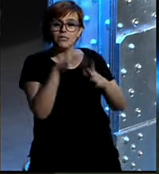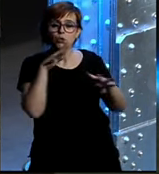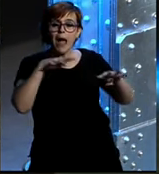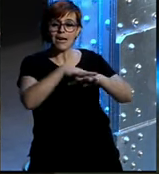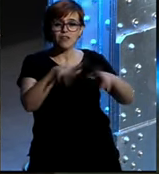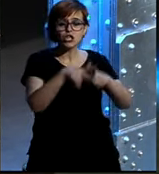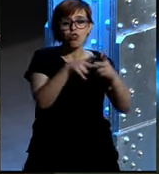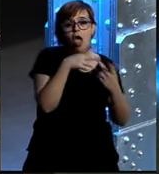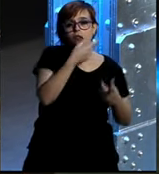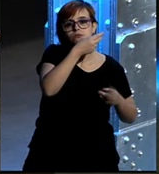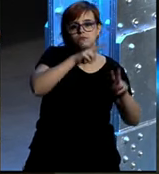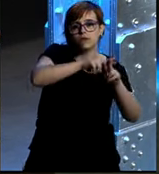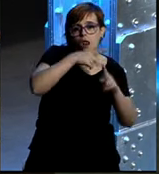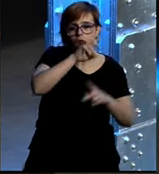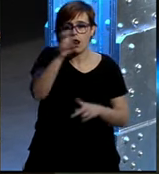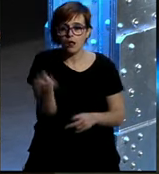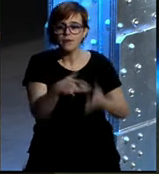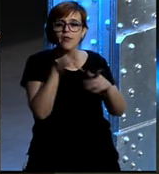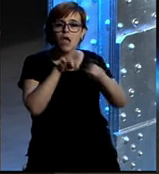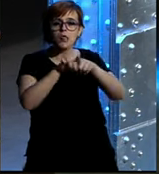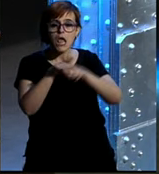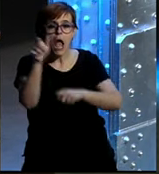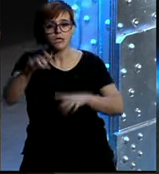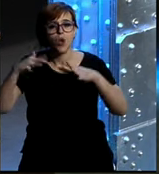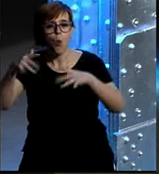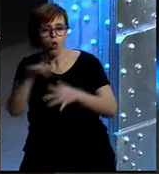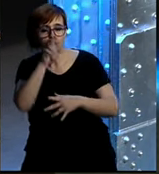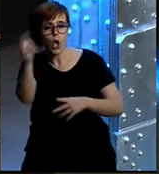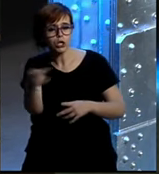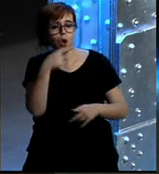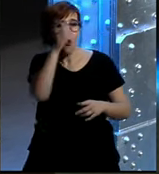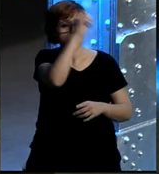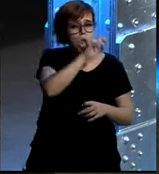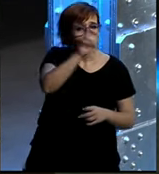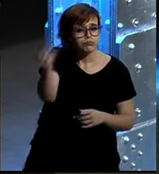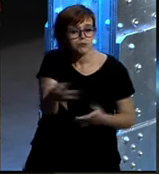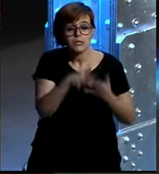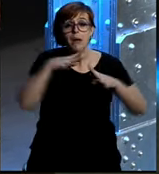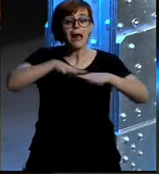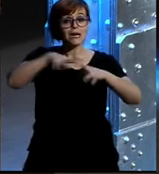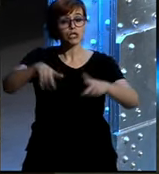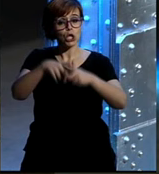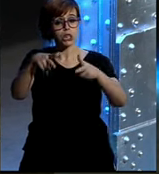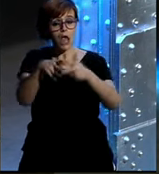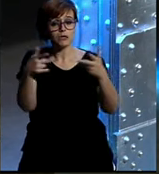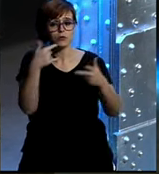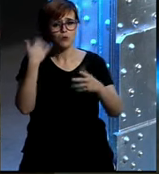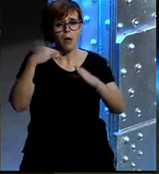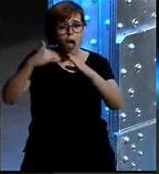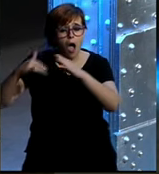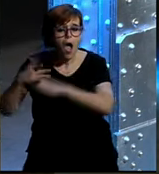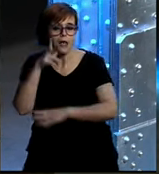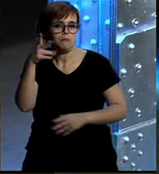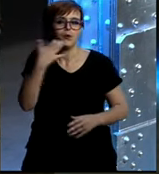red comentan esto y comentan esto y dicen esto critican a este jugador y dicen lo otro y las redes sociales se inundan de mensajes pues de